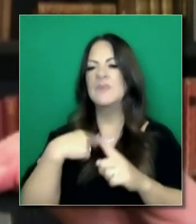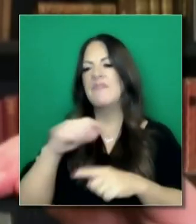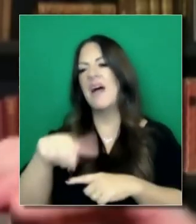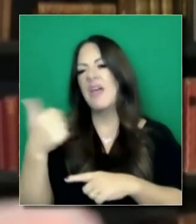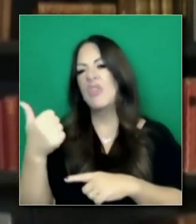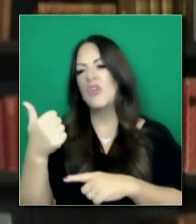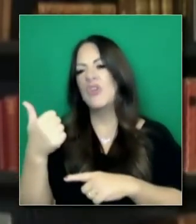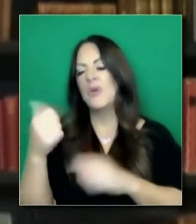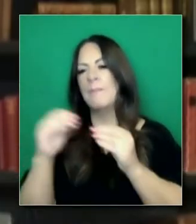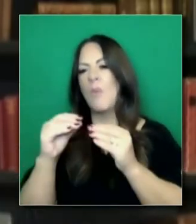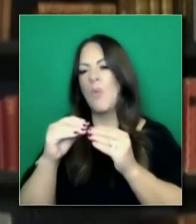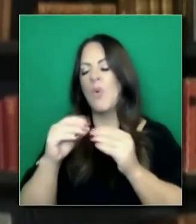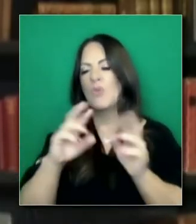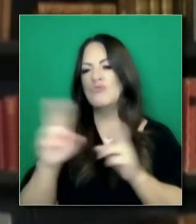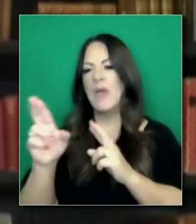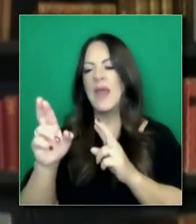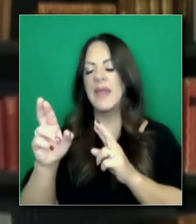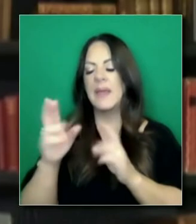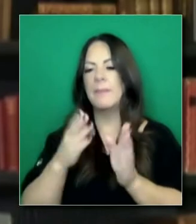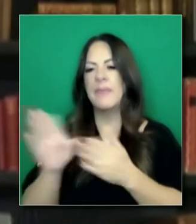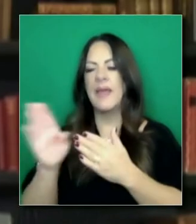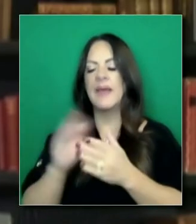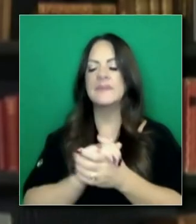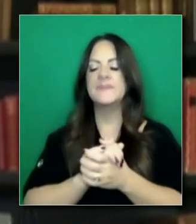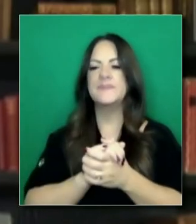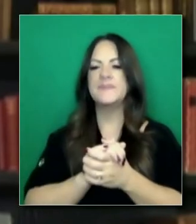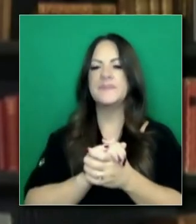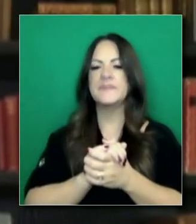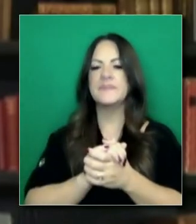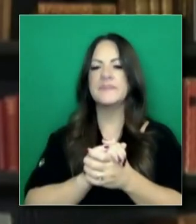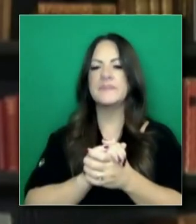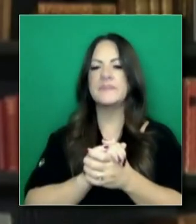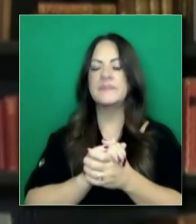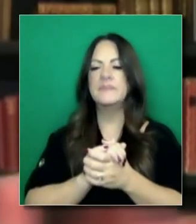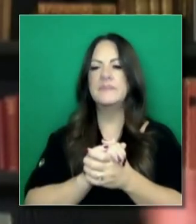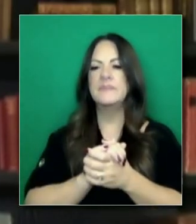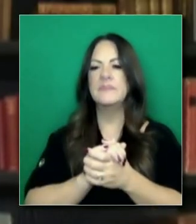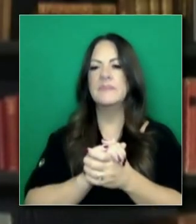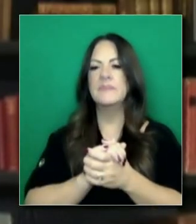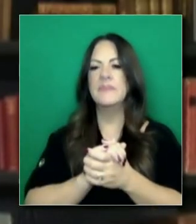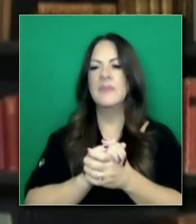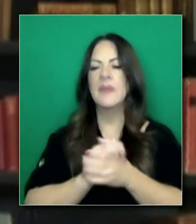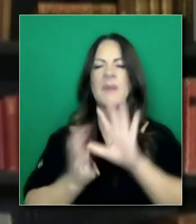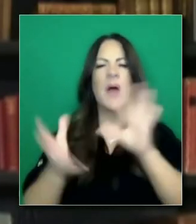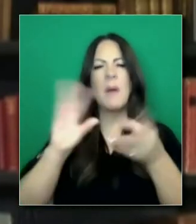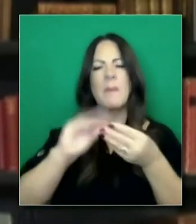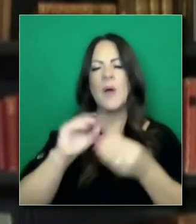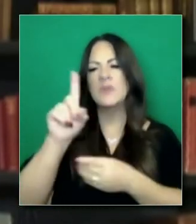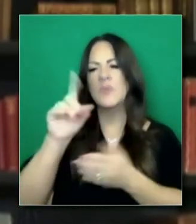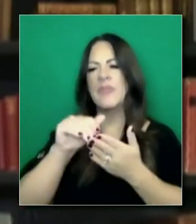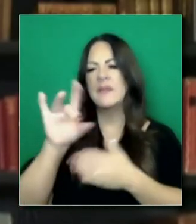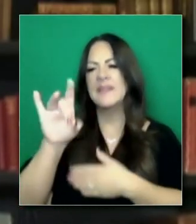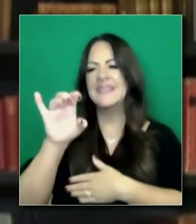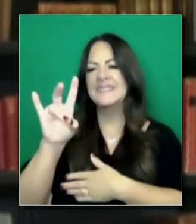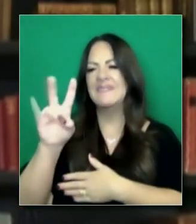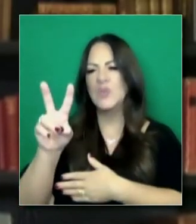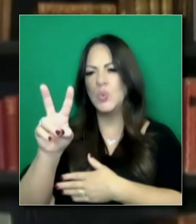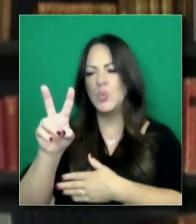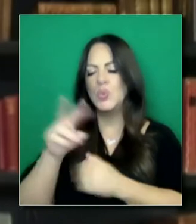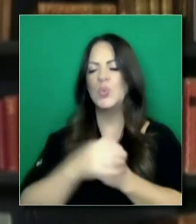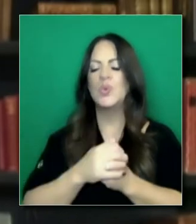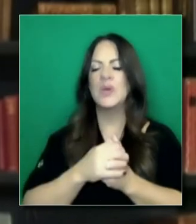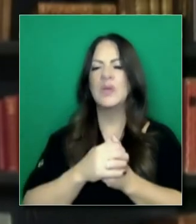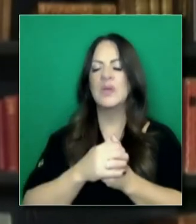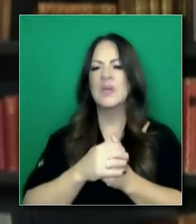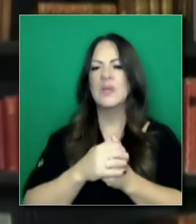más detalles que podemos darles en cuanto a la capacidad total, que yo sugiero que era cerca de 1.872 dentro de